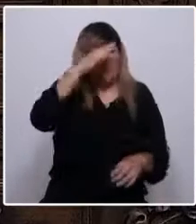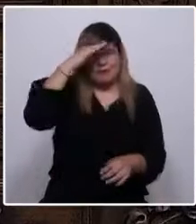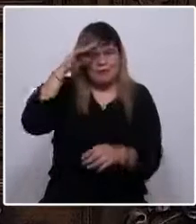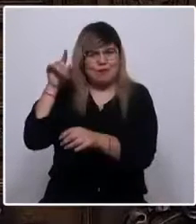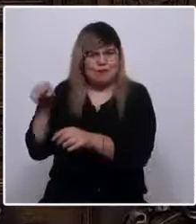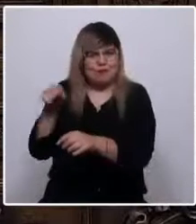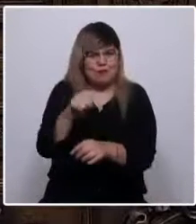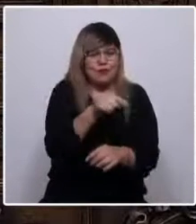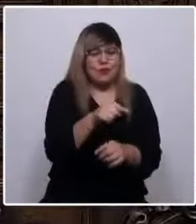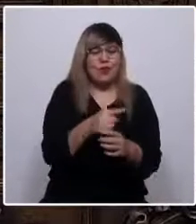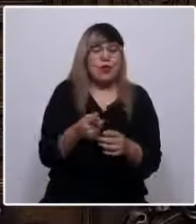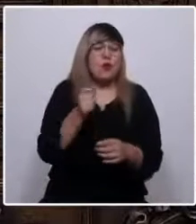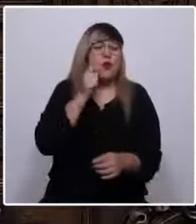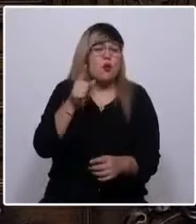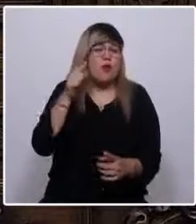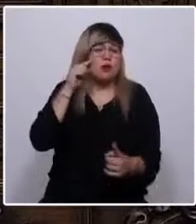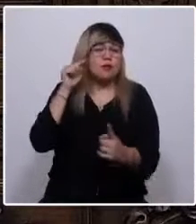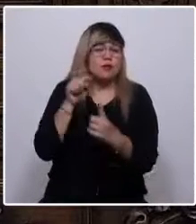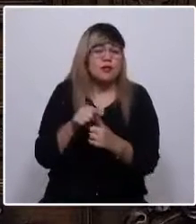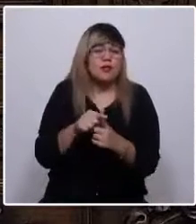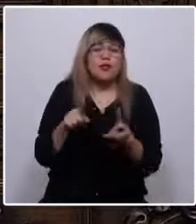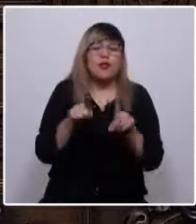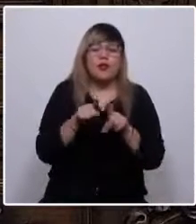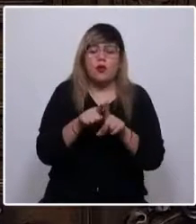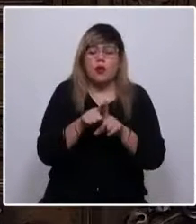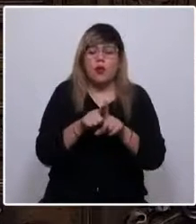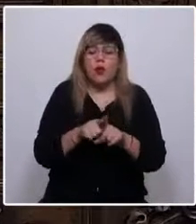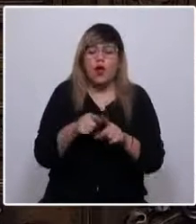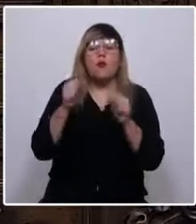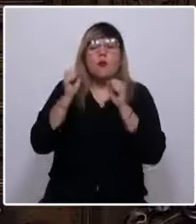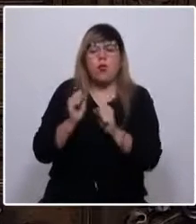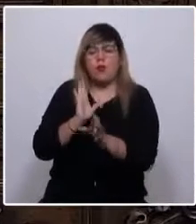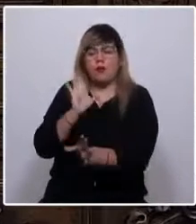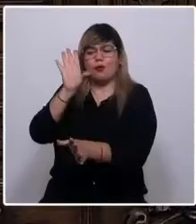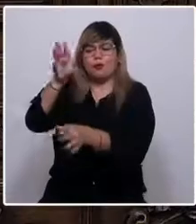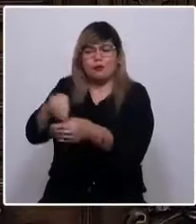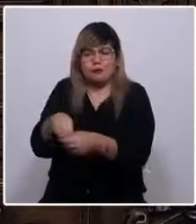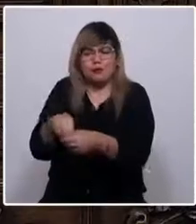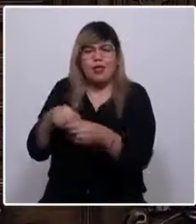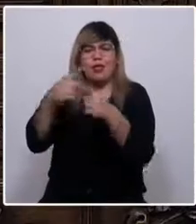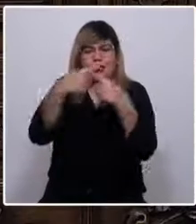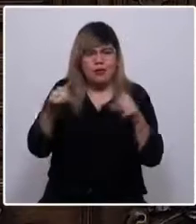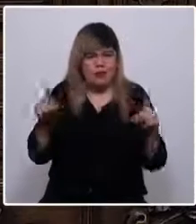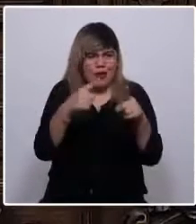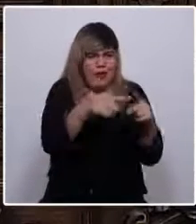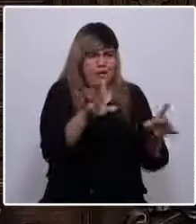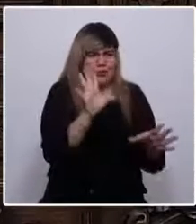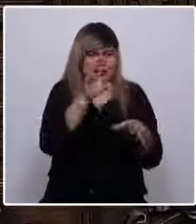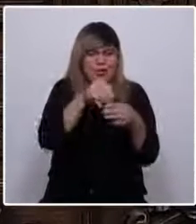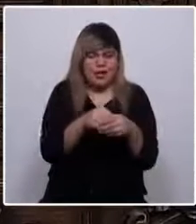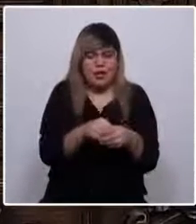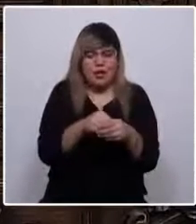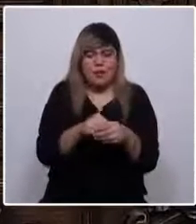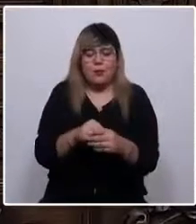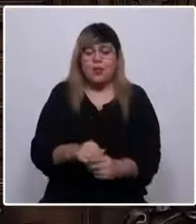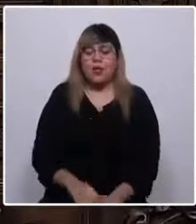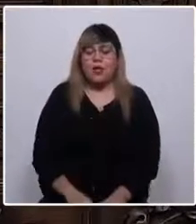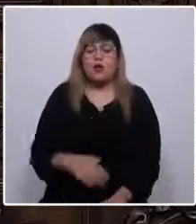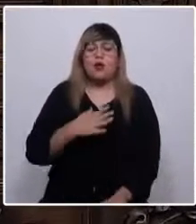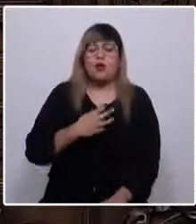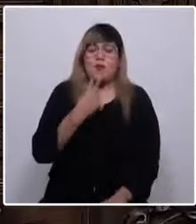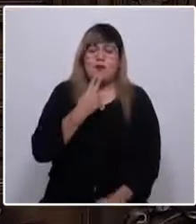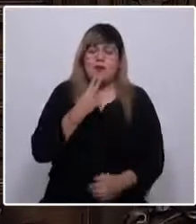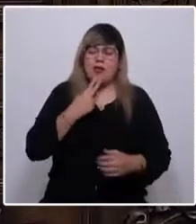gracia es que todos nos convocan a gozarnos en esas diferencias, desde la igualdad efectiva y sustantiva. Dejaré mi vida entre